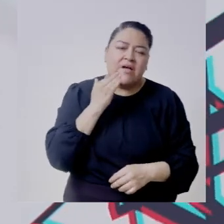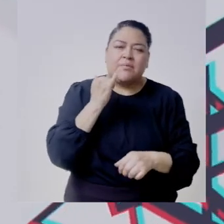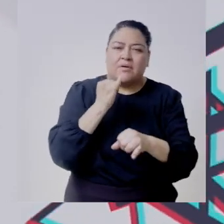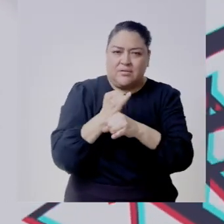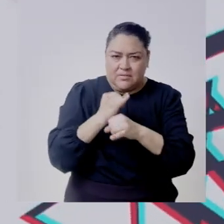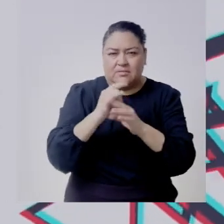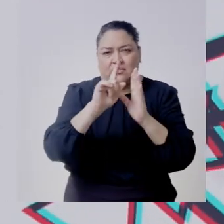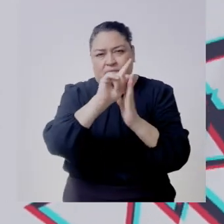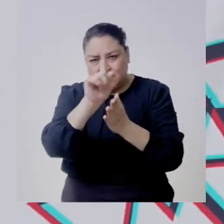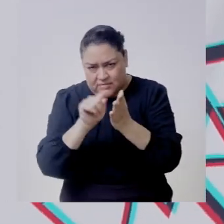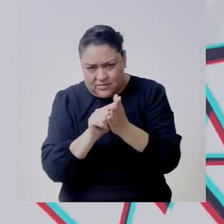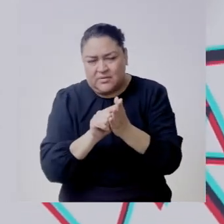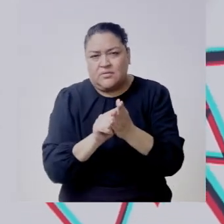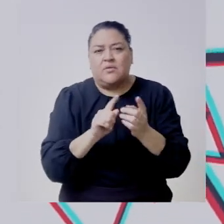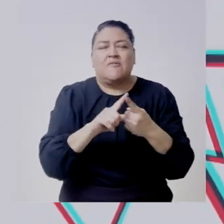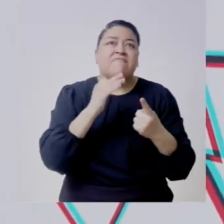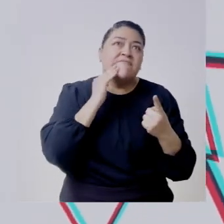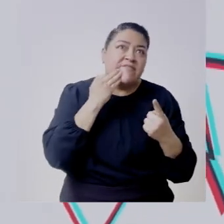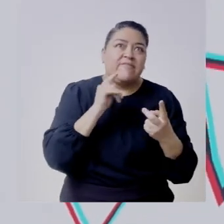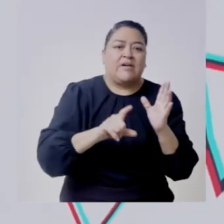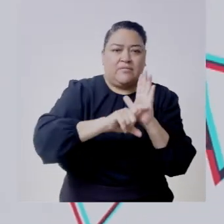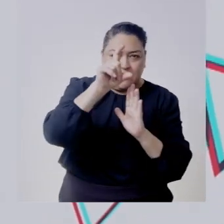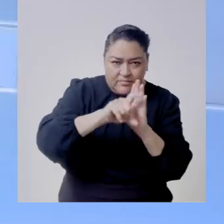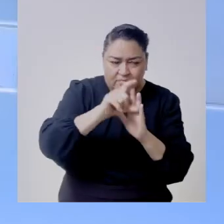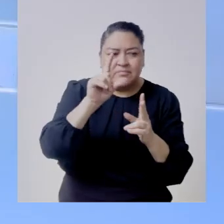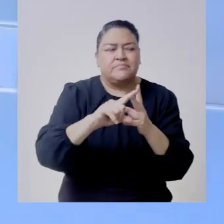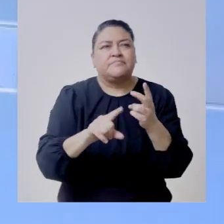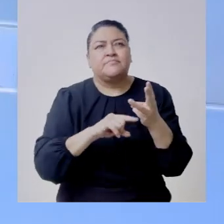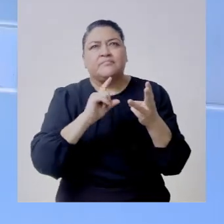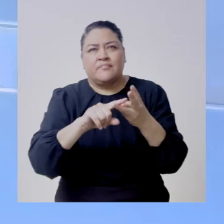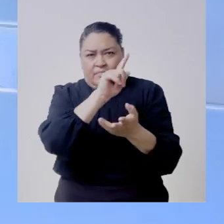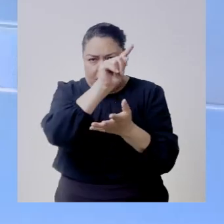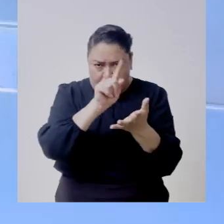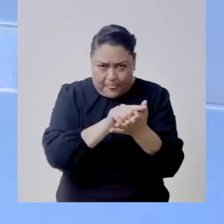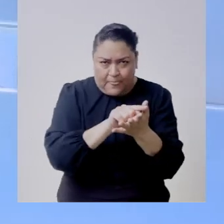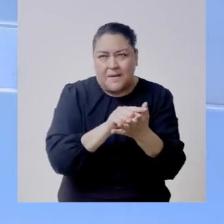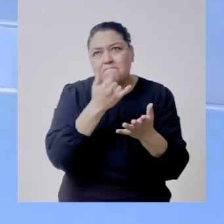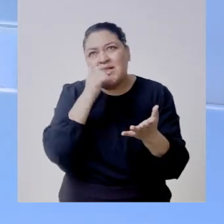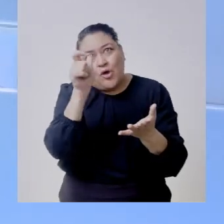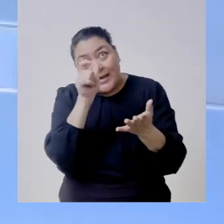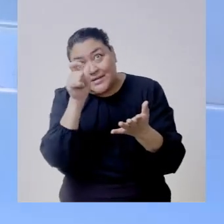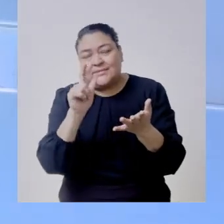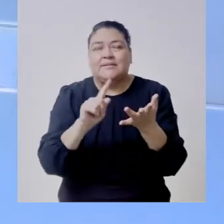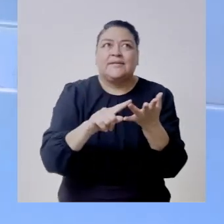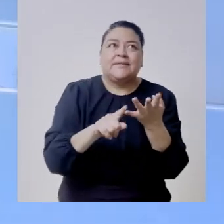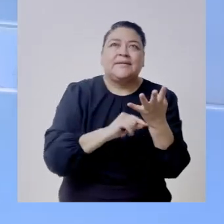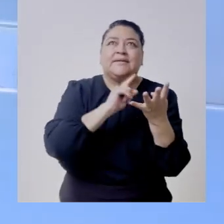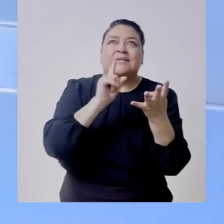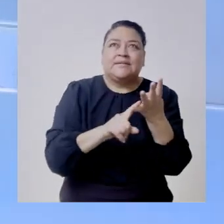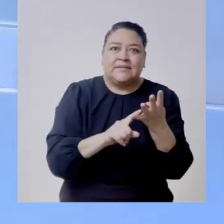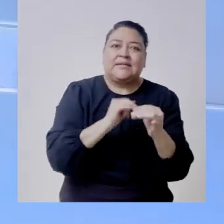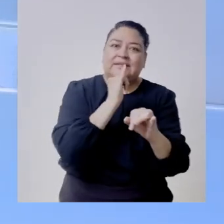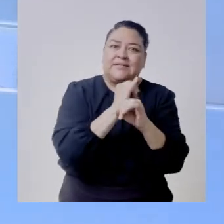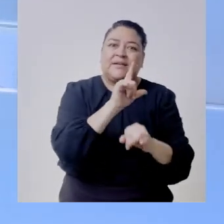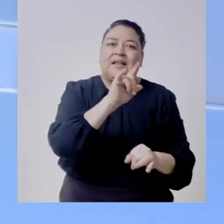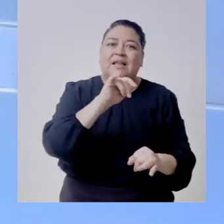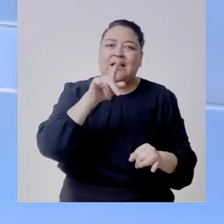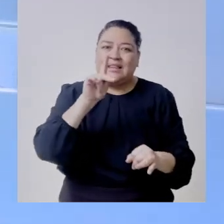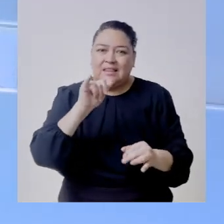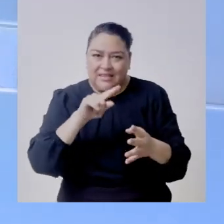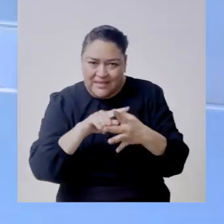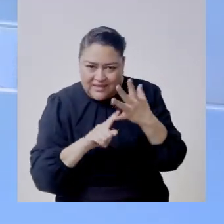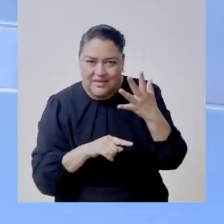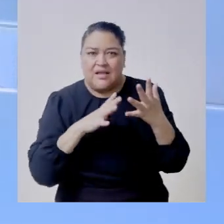plataformas facebook instagram twitter x ahora linkedin